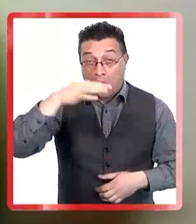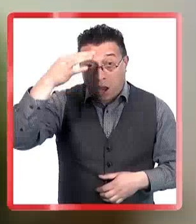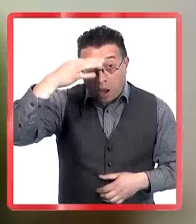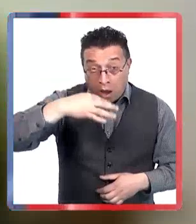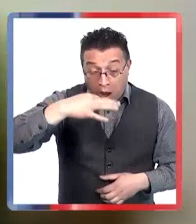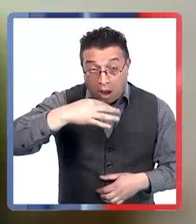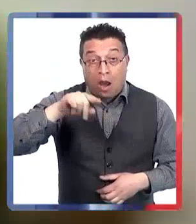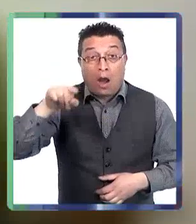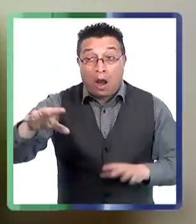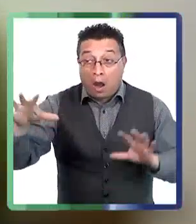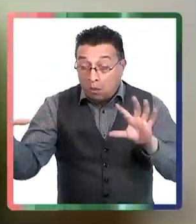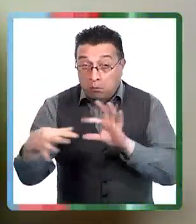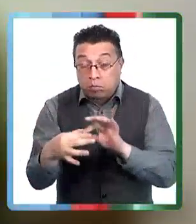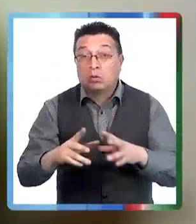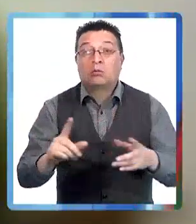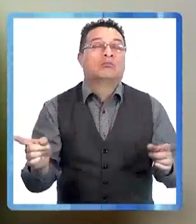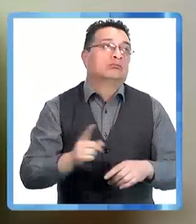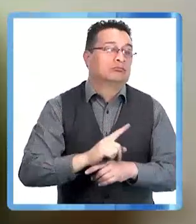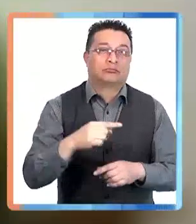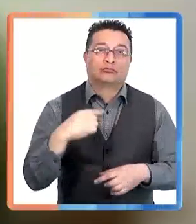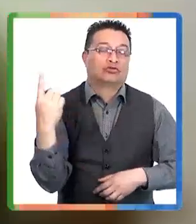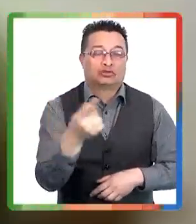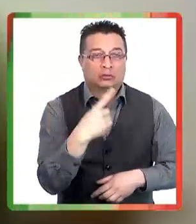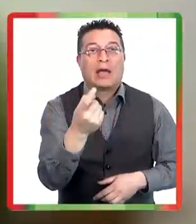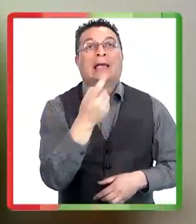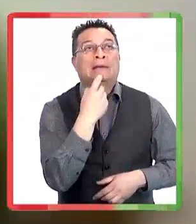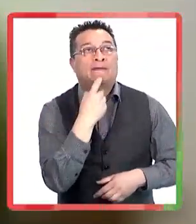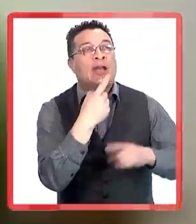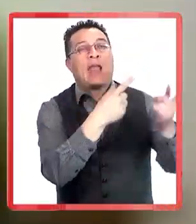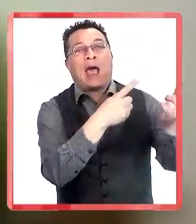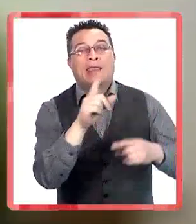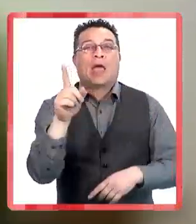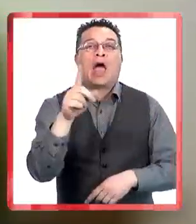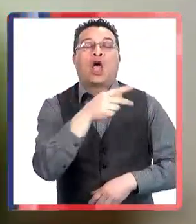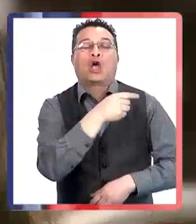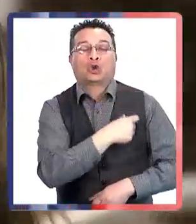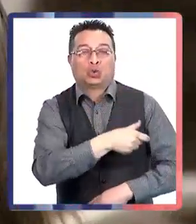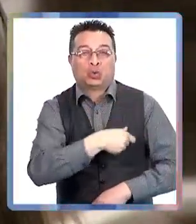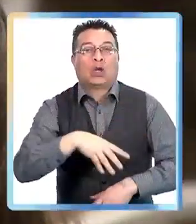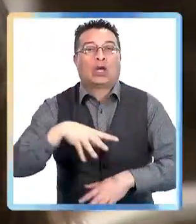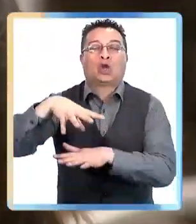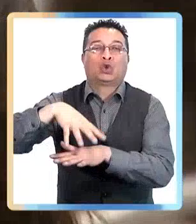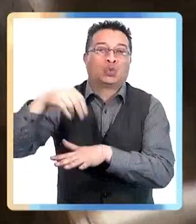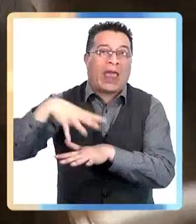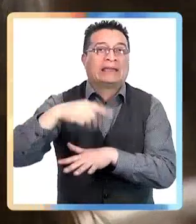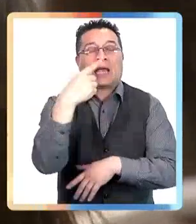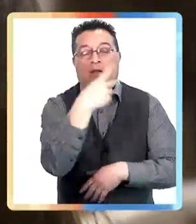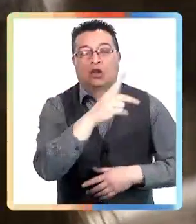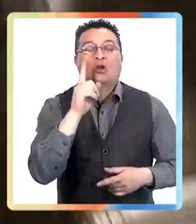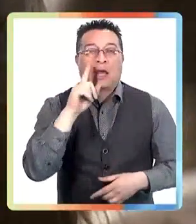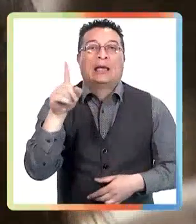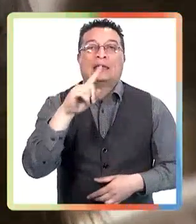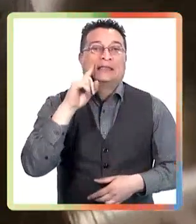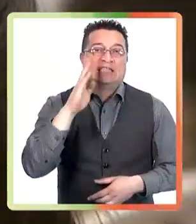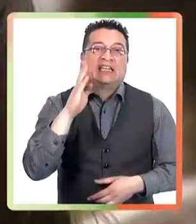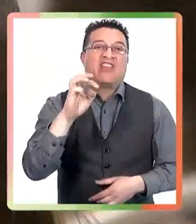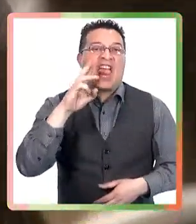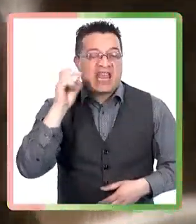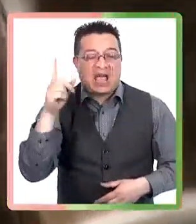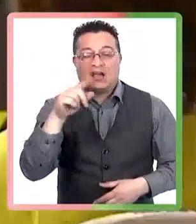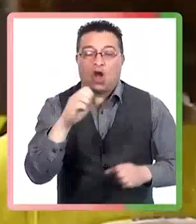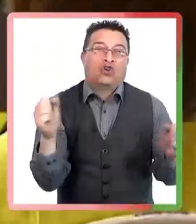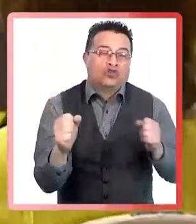sí solo. Yo siempre digo, los pobres noruegos, los suecos, los finlandeses estarían resfriados 24-7. ¿Para qué hablar los que viven en Siberia?